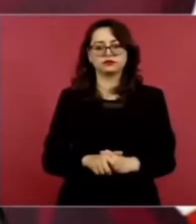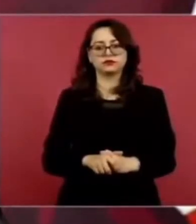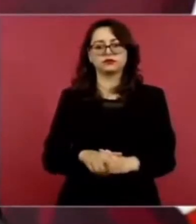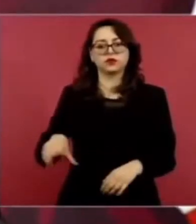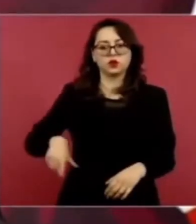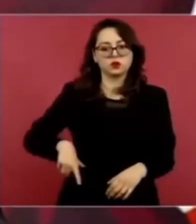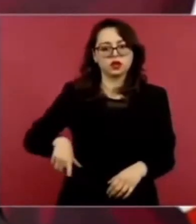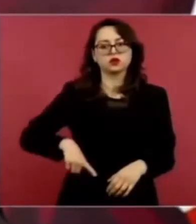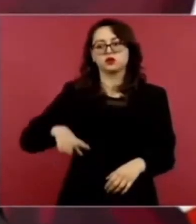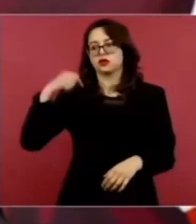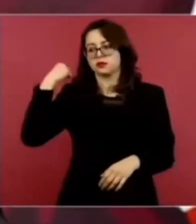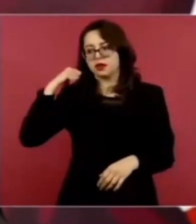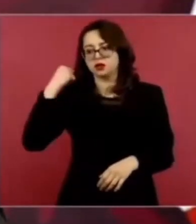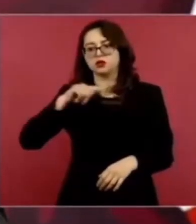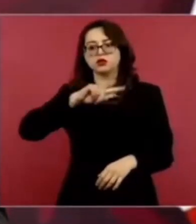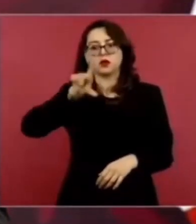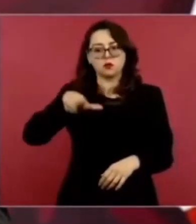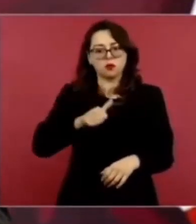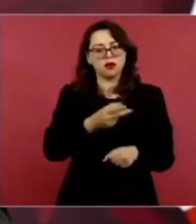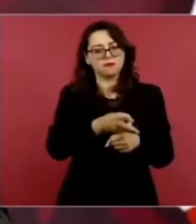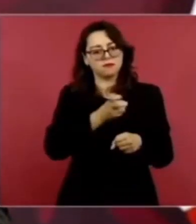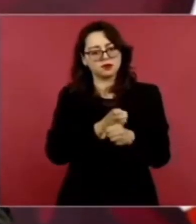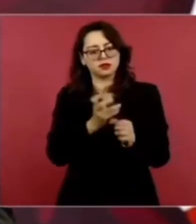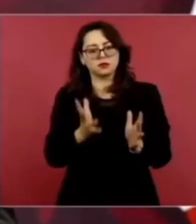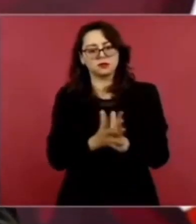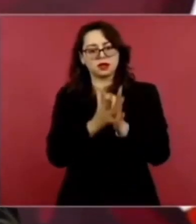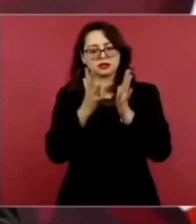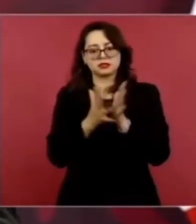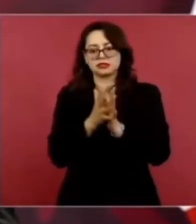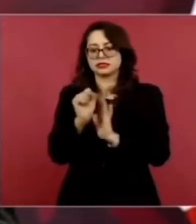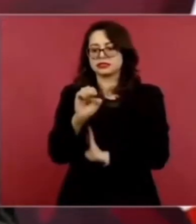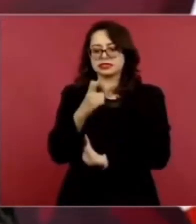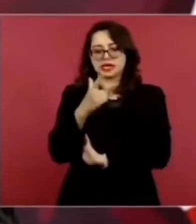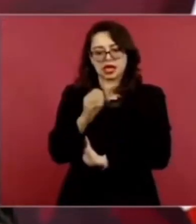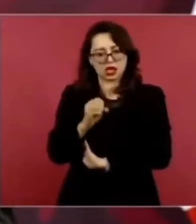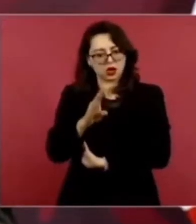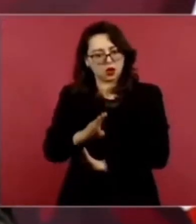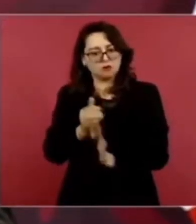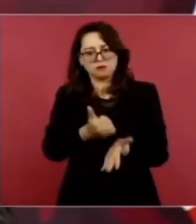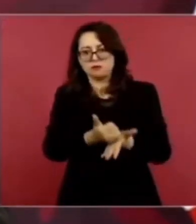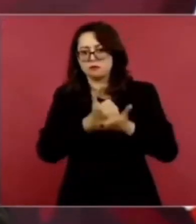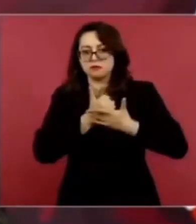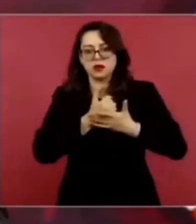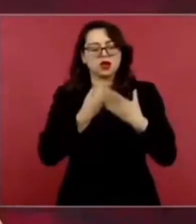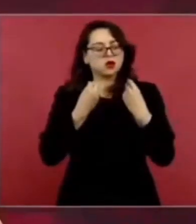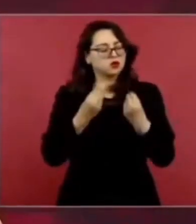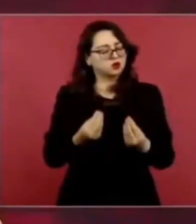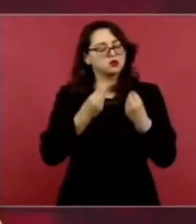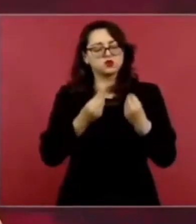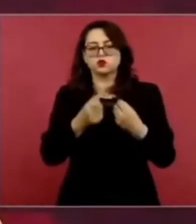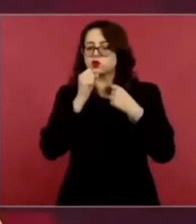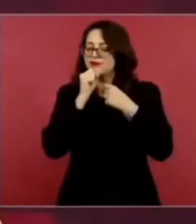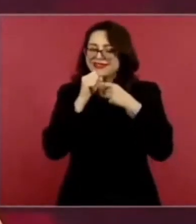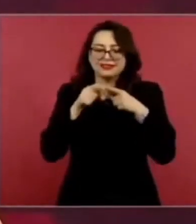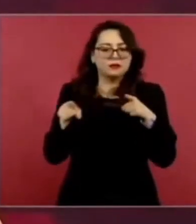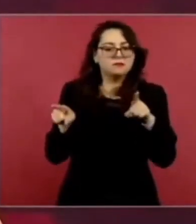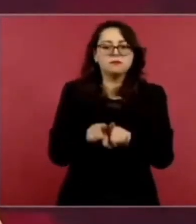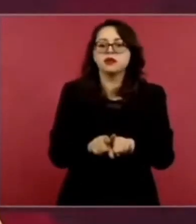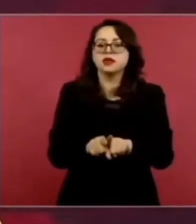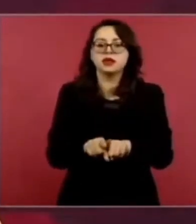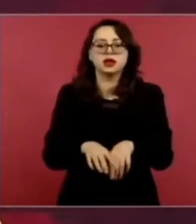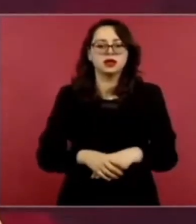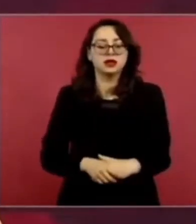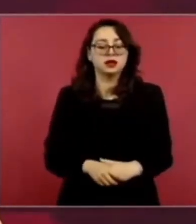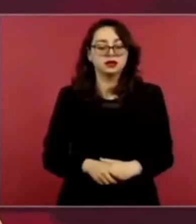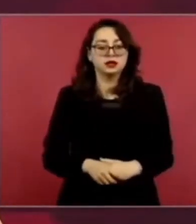invité a participar en la Secretaría de Gobernación, me ayudó. Lo